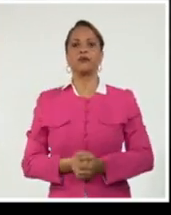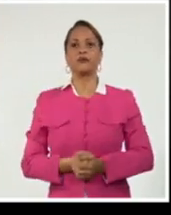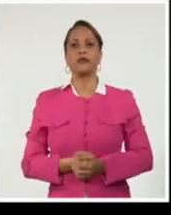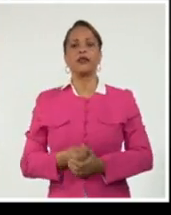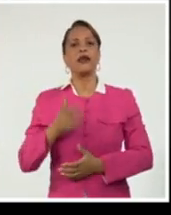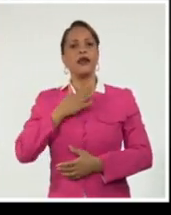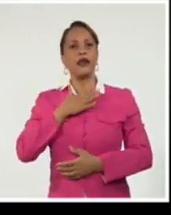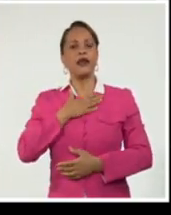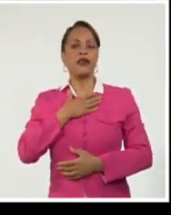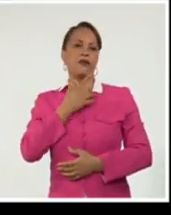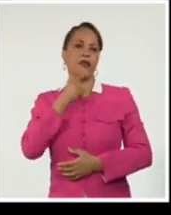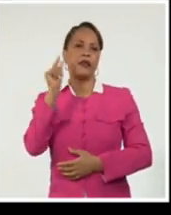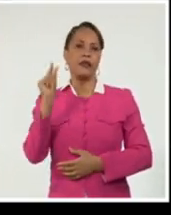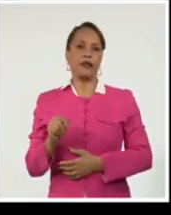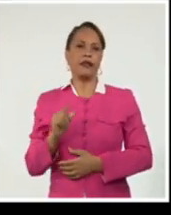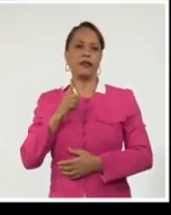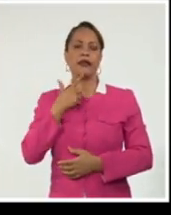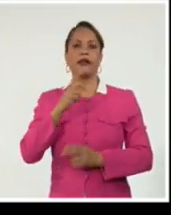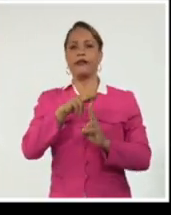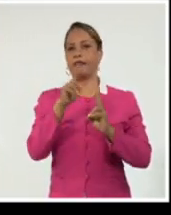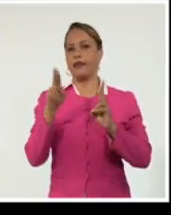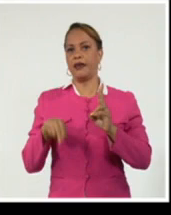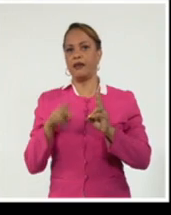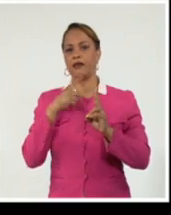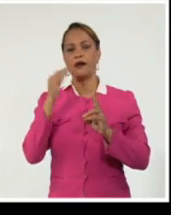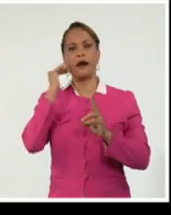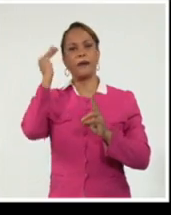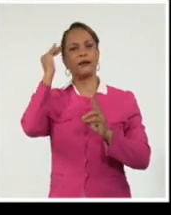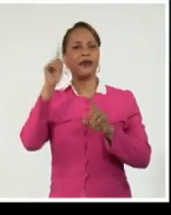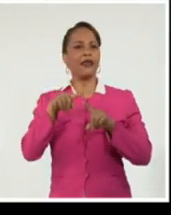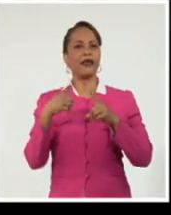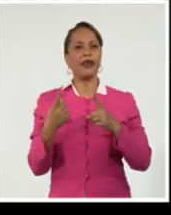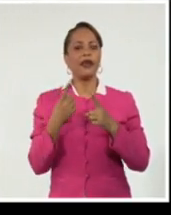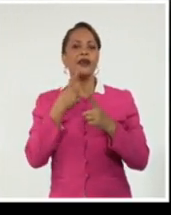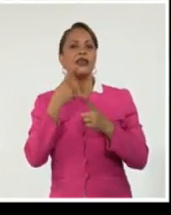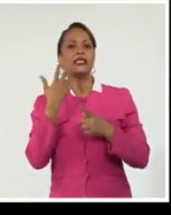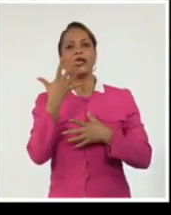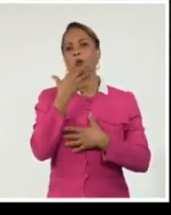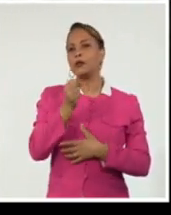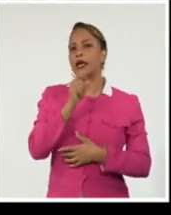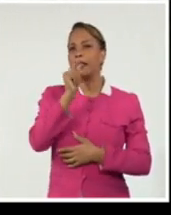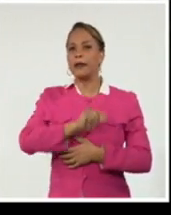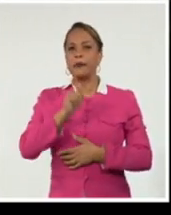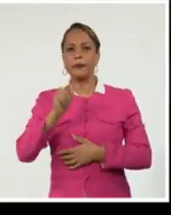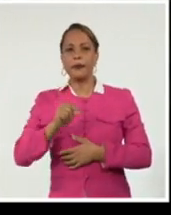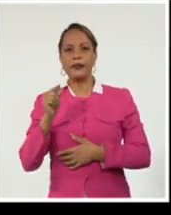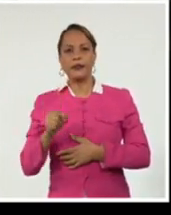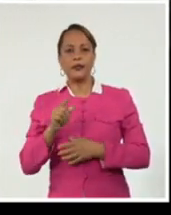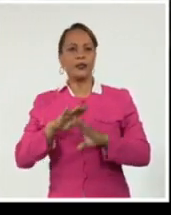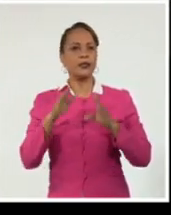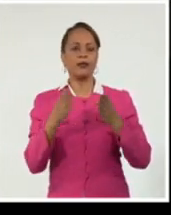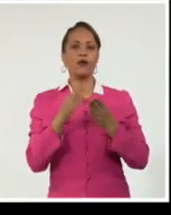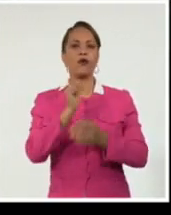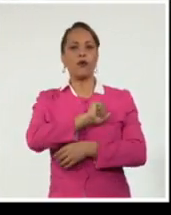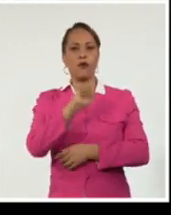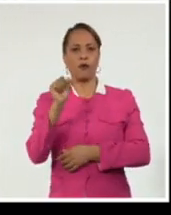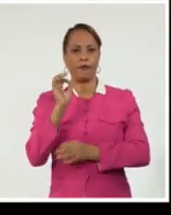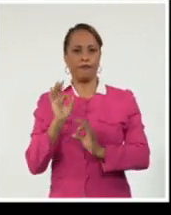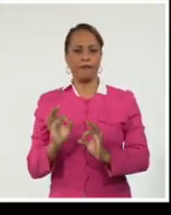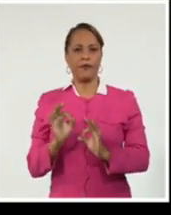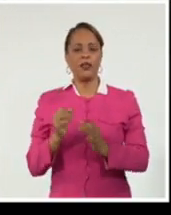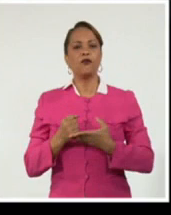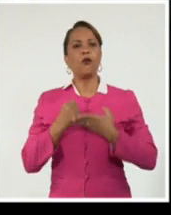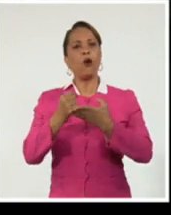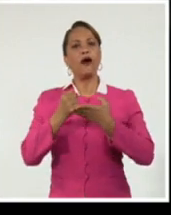dueña de la palabra y la escena también. Tiene la capacidad de seducir y conquistar con esa magistralidad que no muchos logran. Sus aportes y